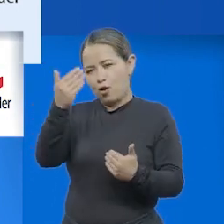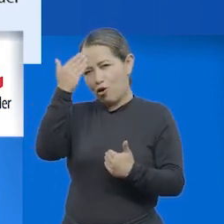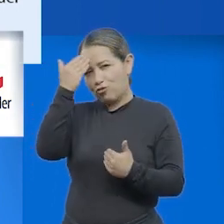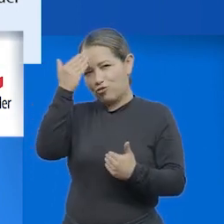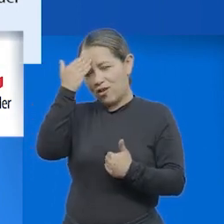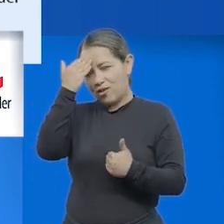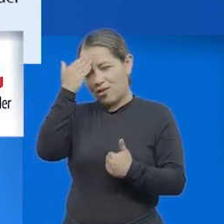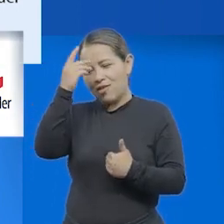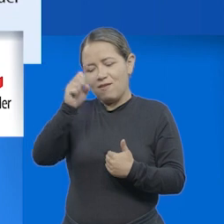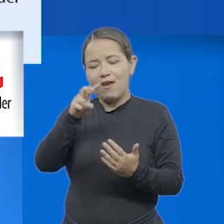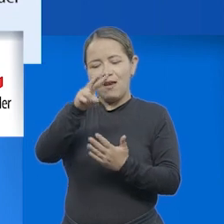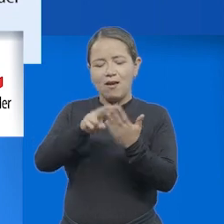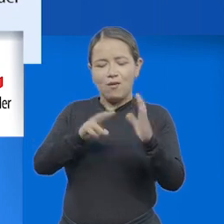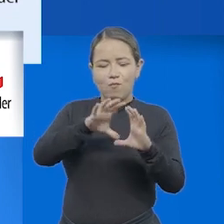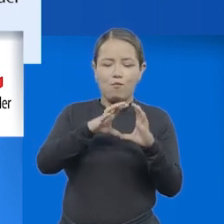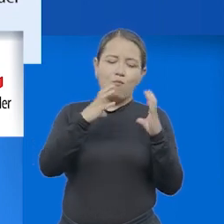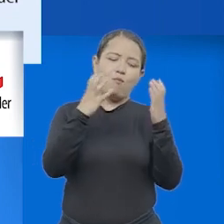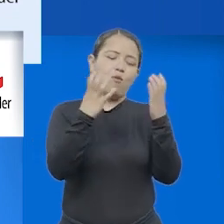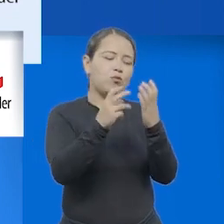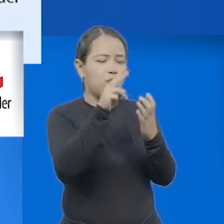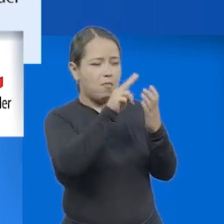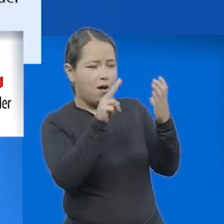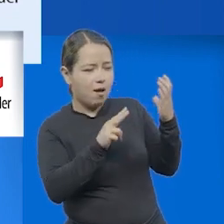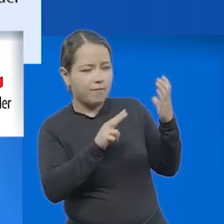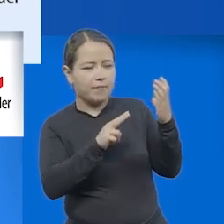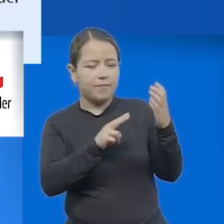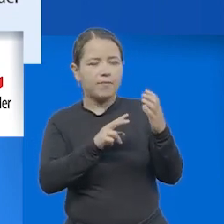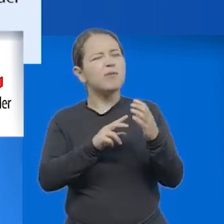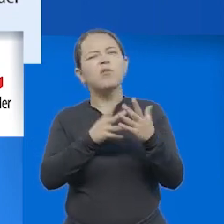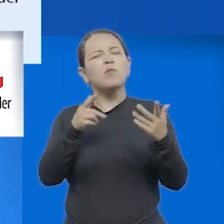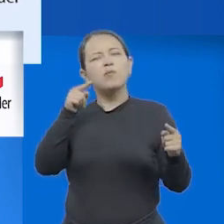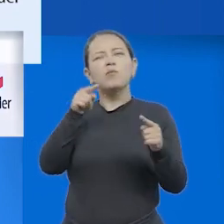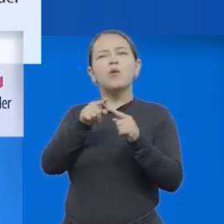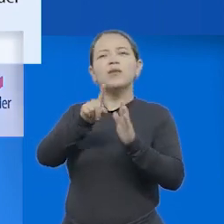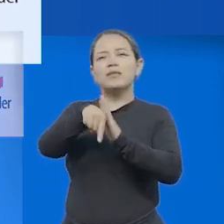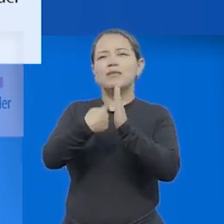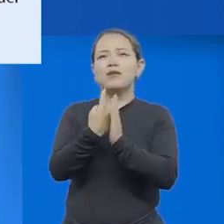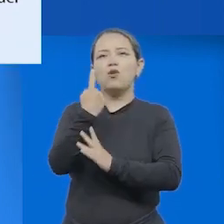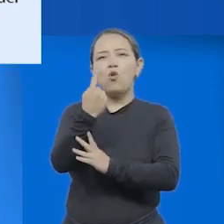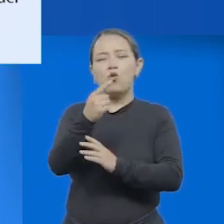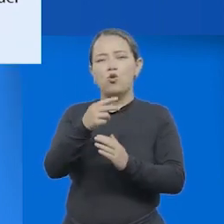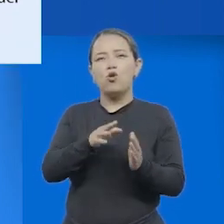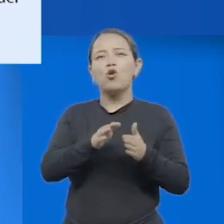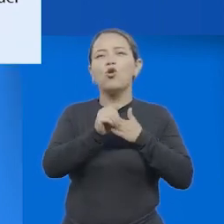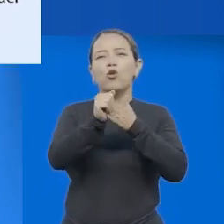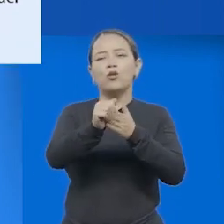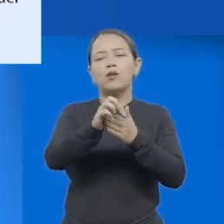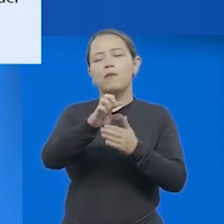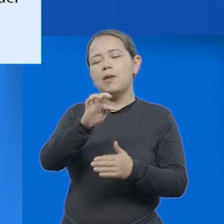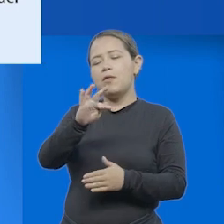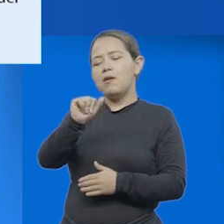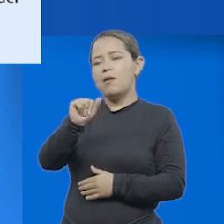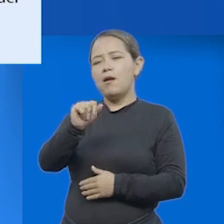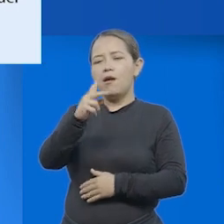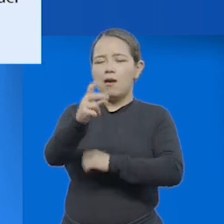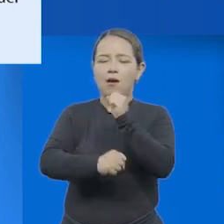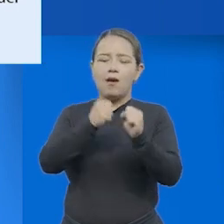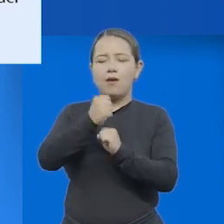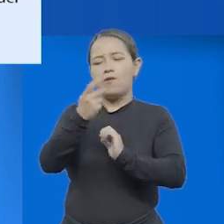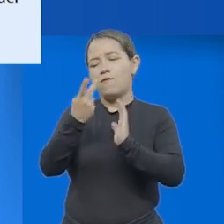escritor consciente lee el mundo y está destinado para el ciclo 1 de la ruta PTA 2022.